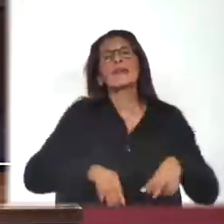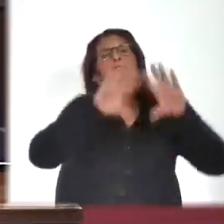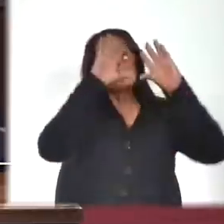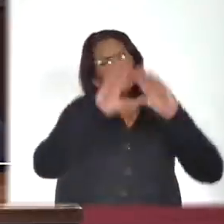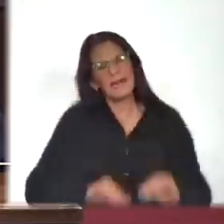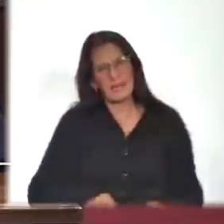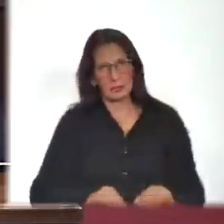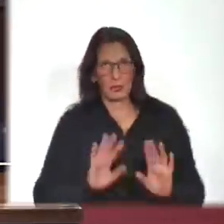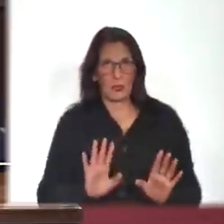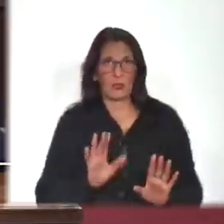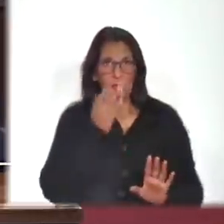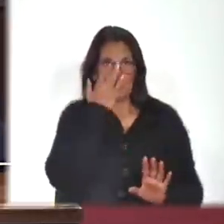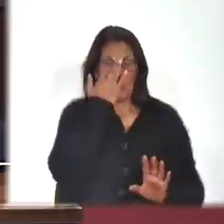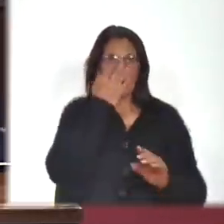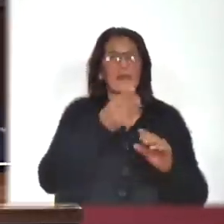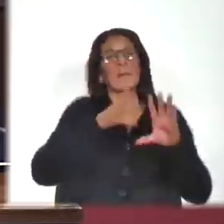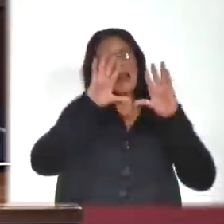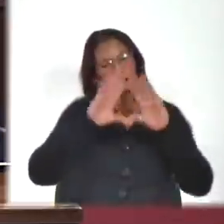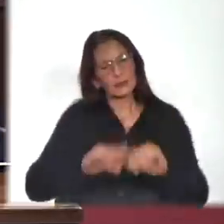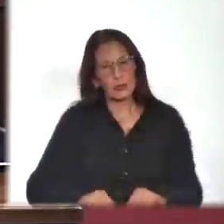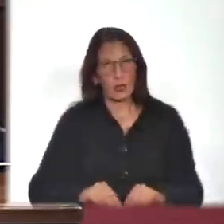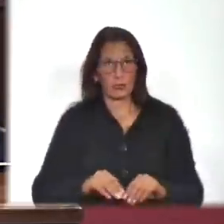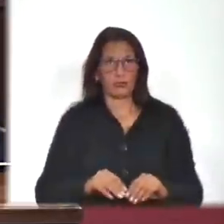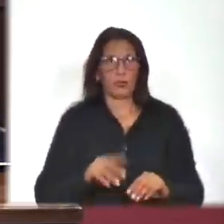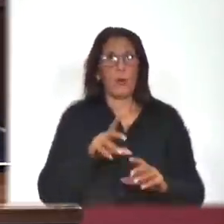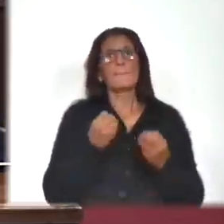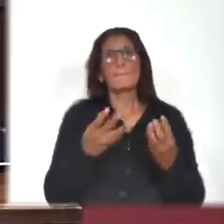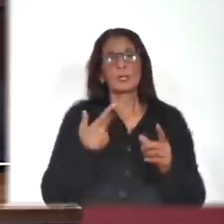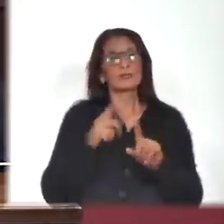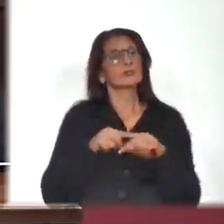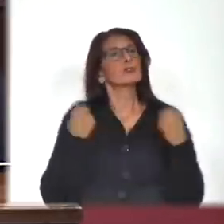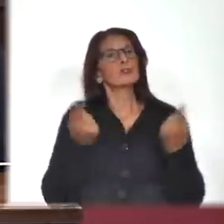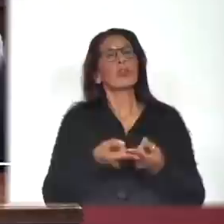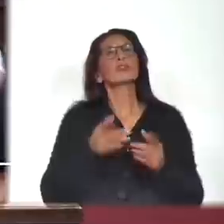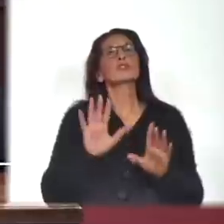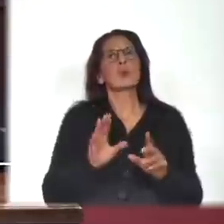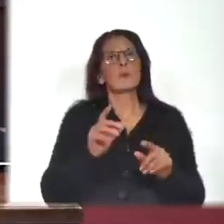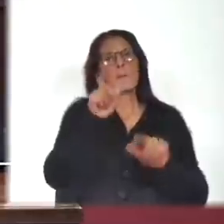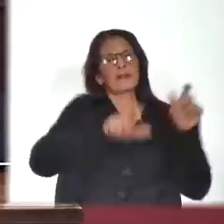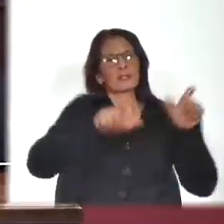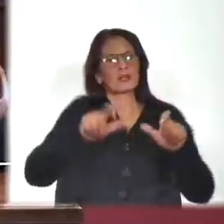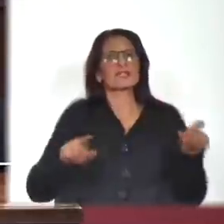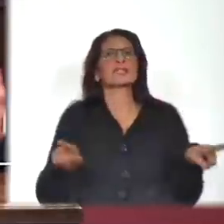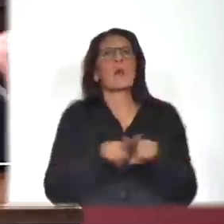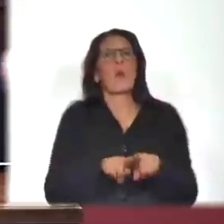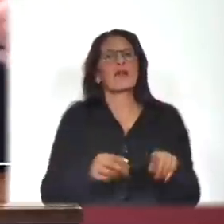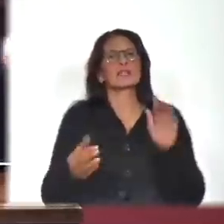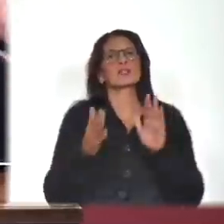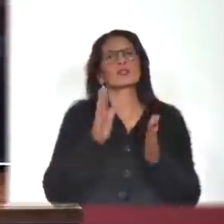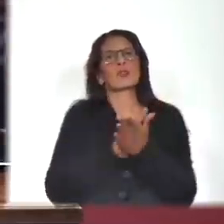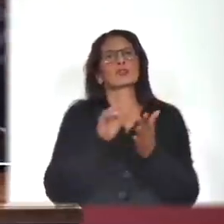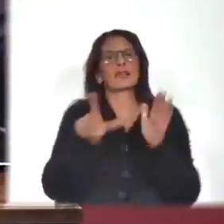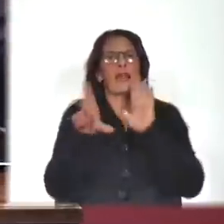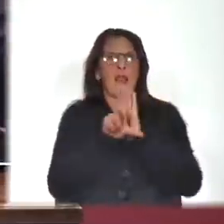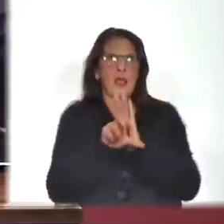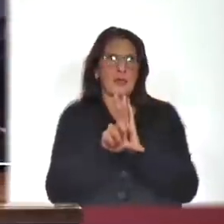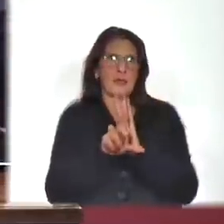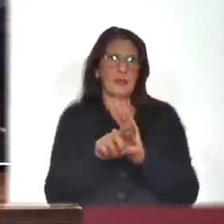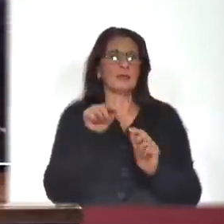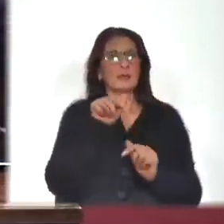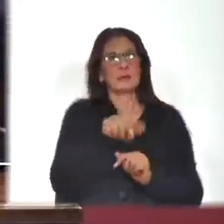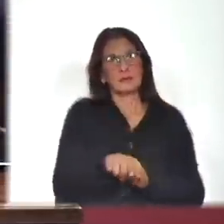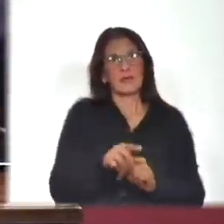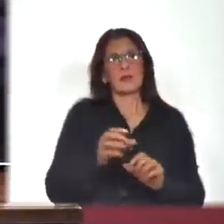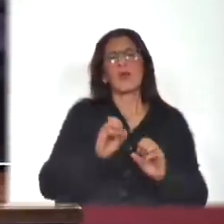Que la República es de todos y para todos. Porque todos somos personas iguales ante la ley. Y no hay malintencionados que